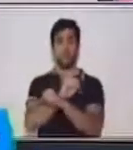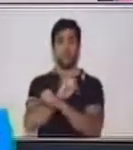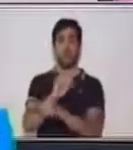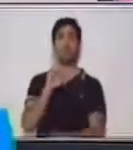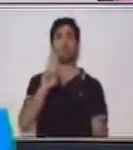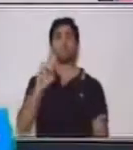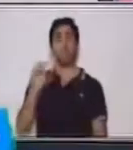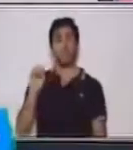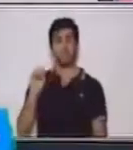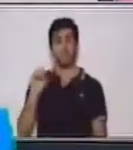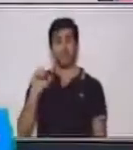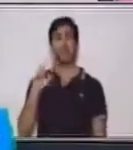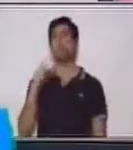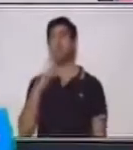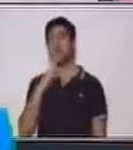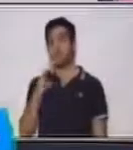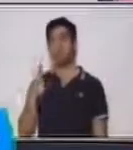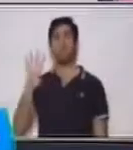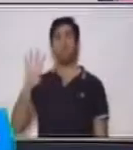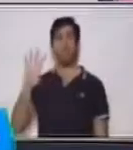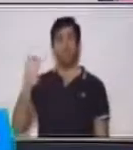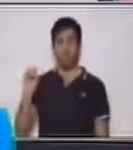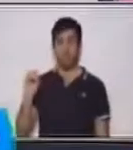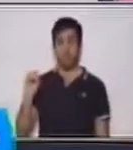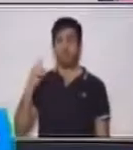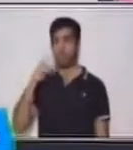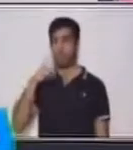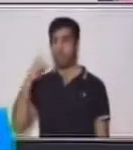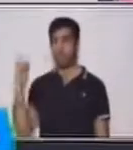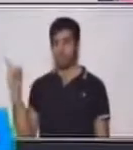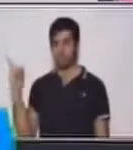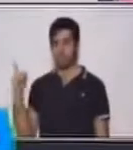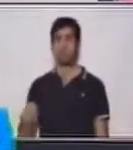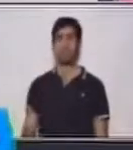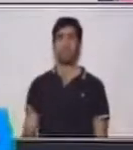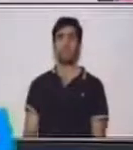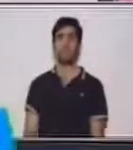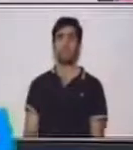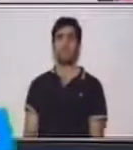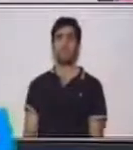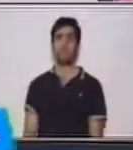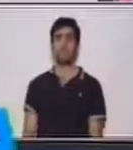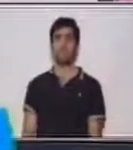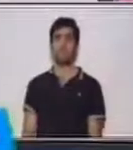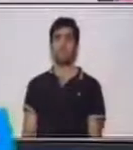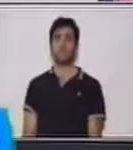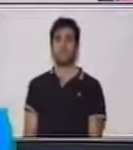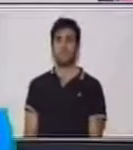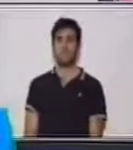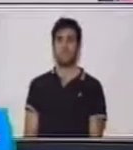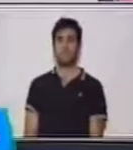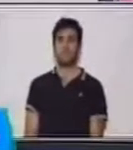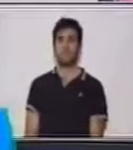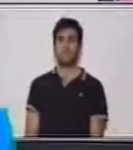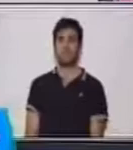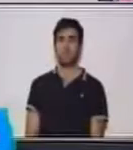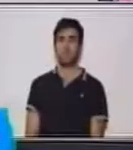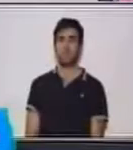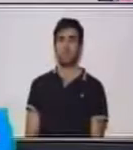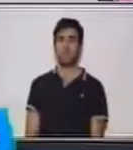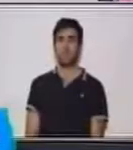Por veinte. Igual. Vamos a decir, dos por veinte.